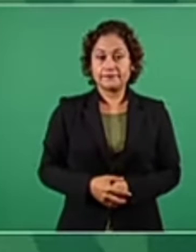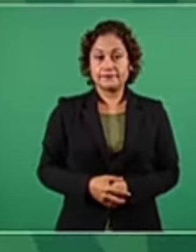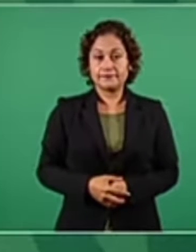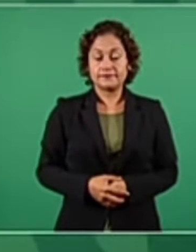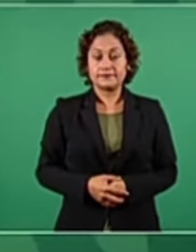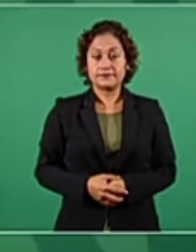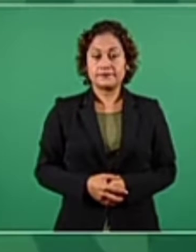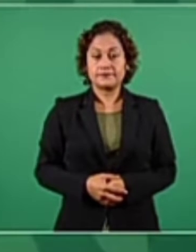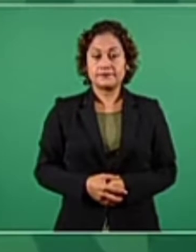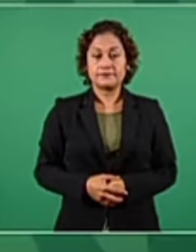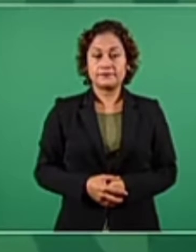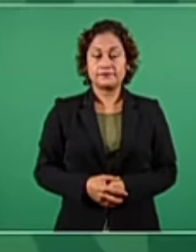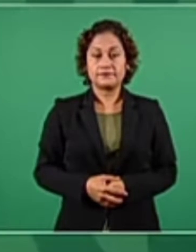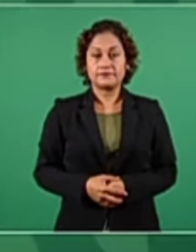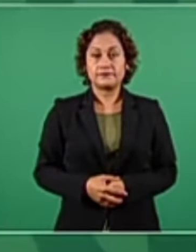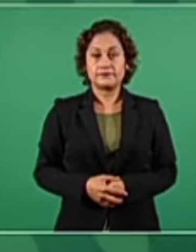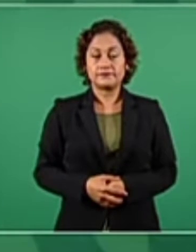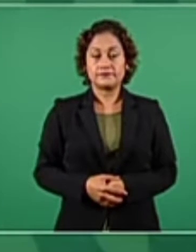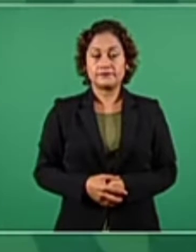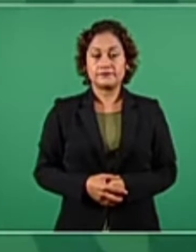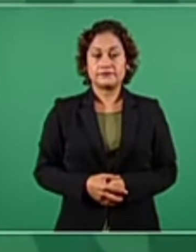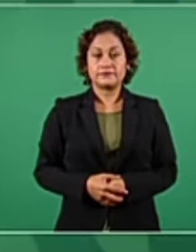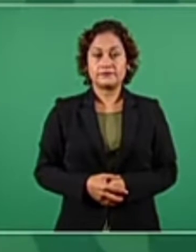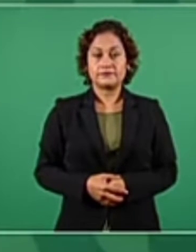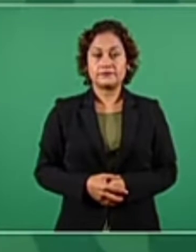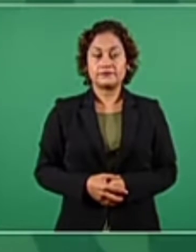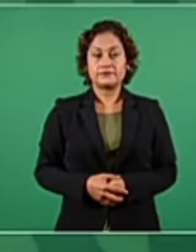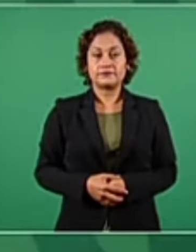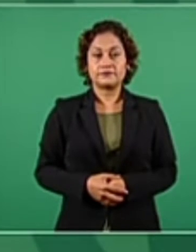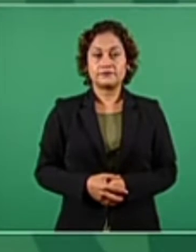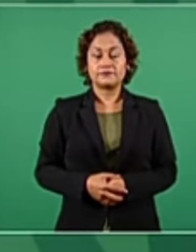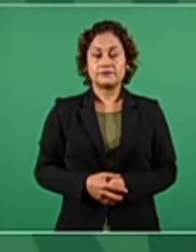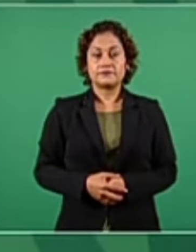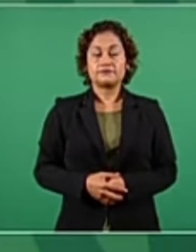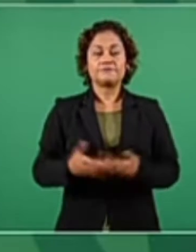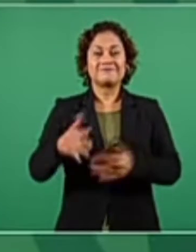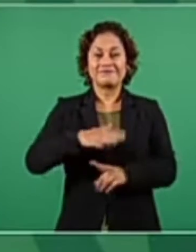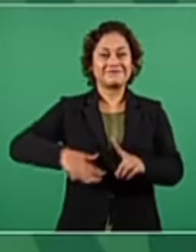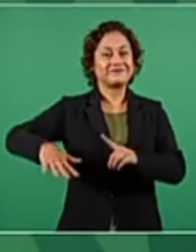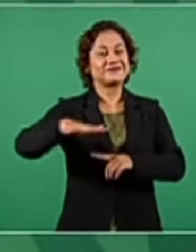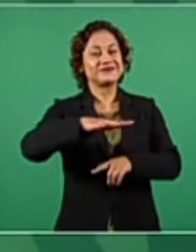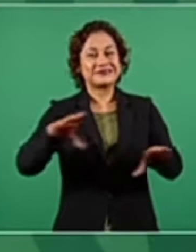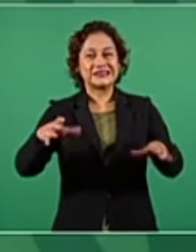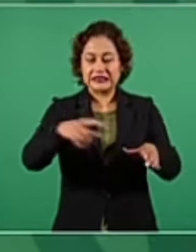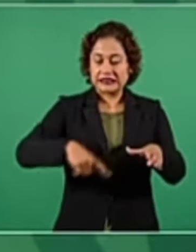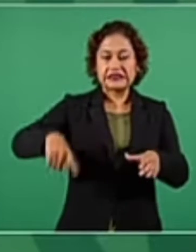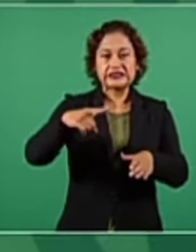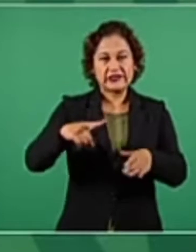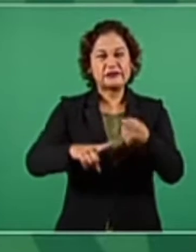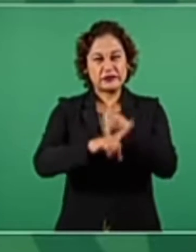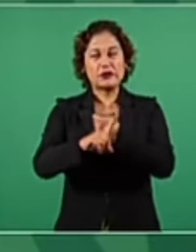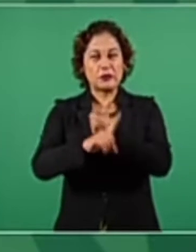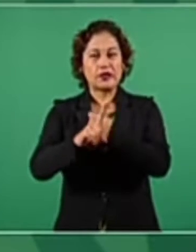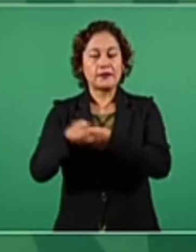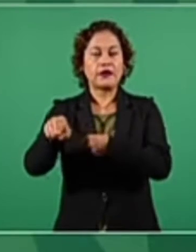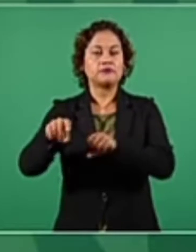hay una situación de crisis en el Tribunal Electoral,